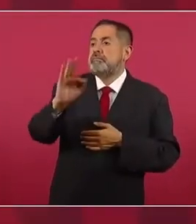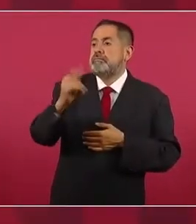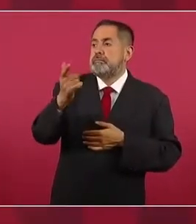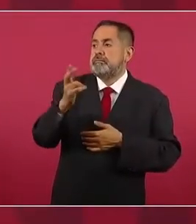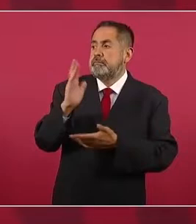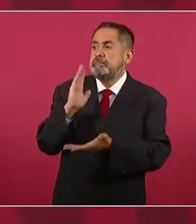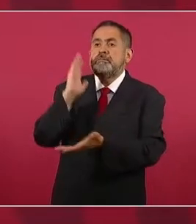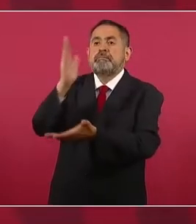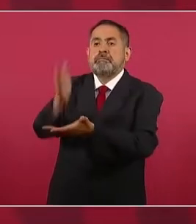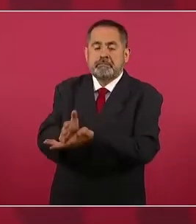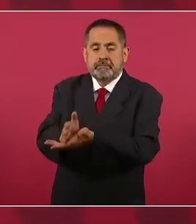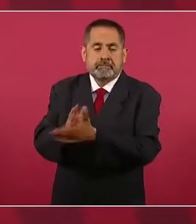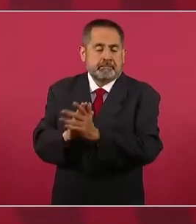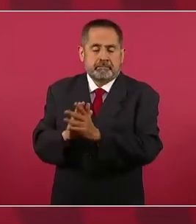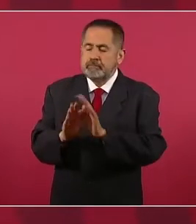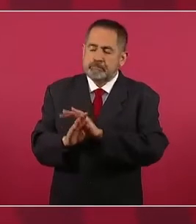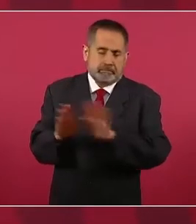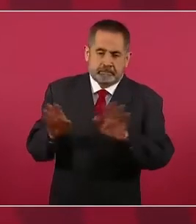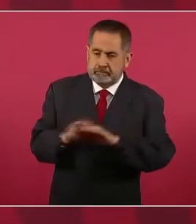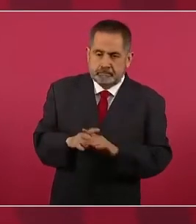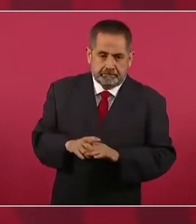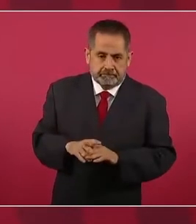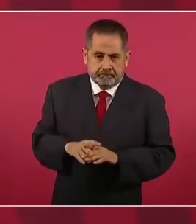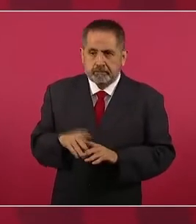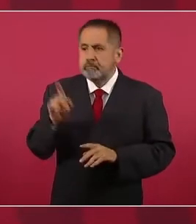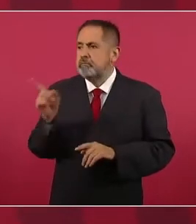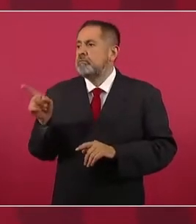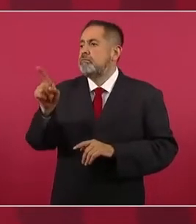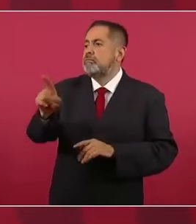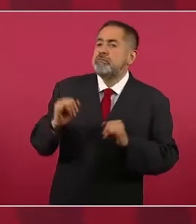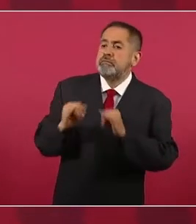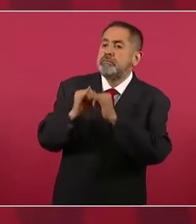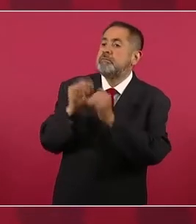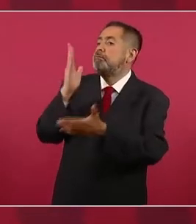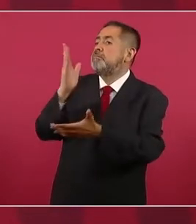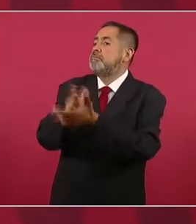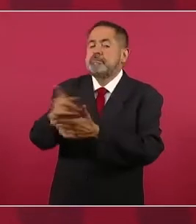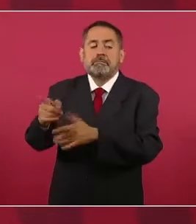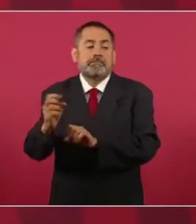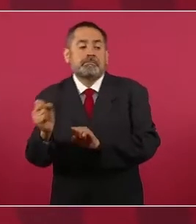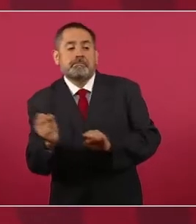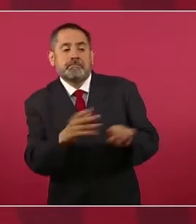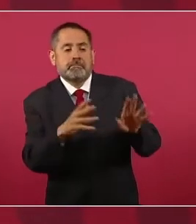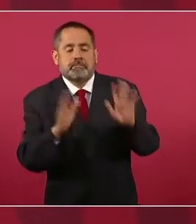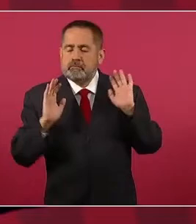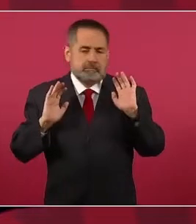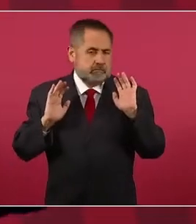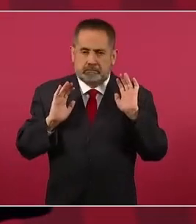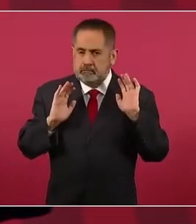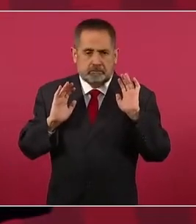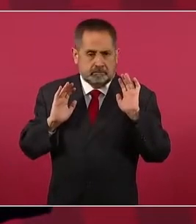que no actúe o a una dependencia que tenga una carpeta